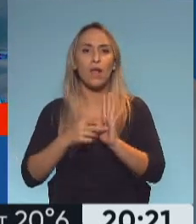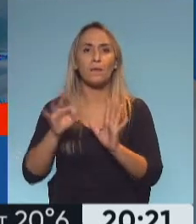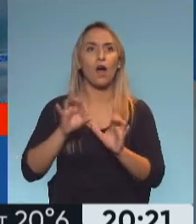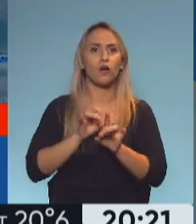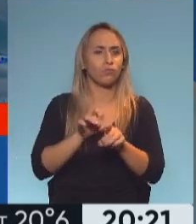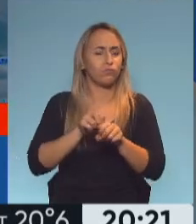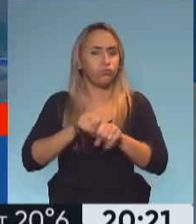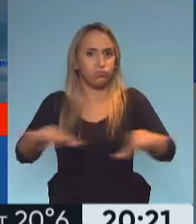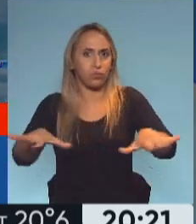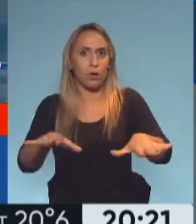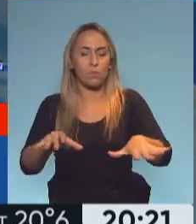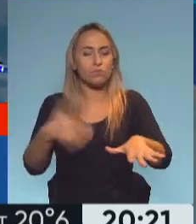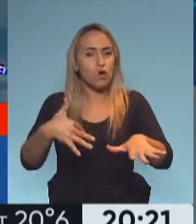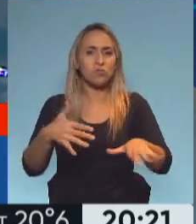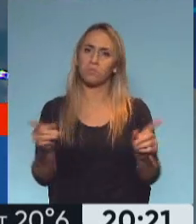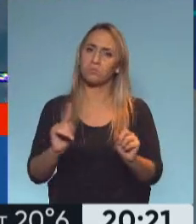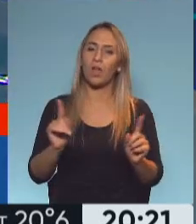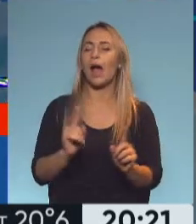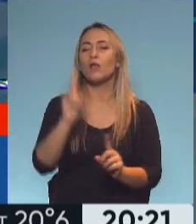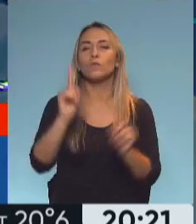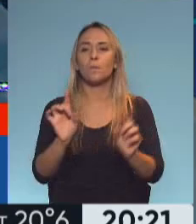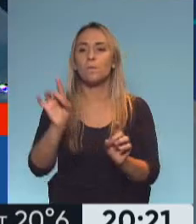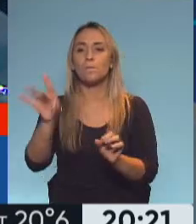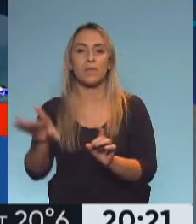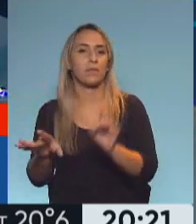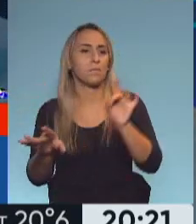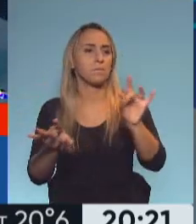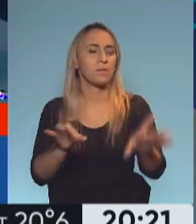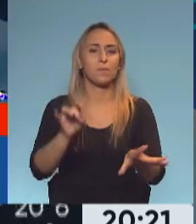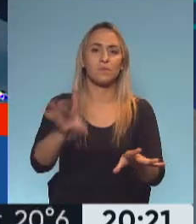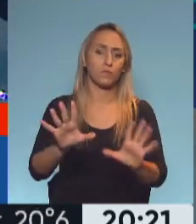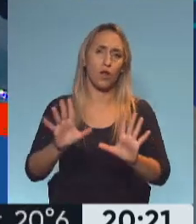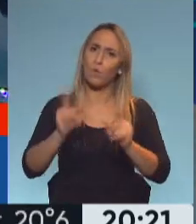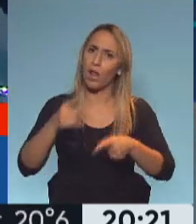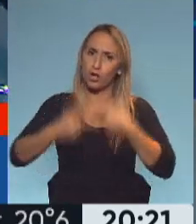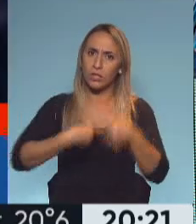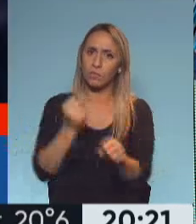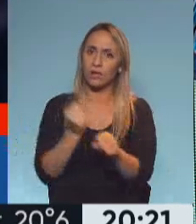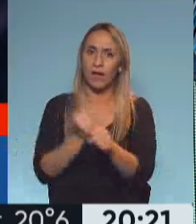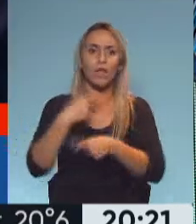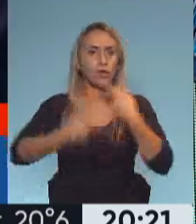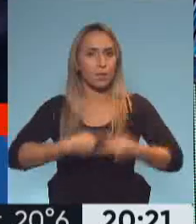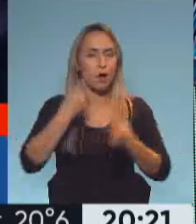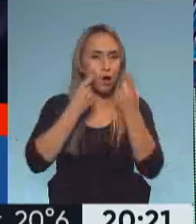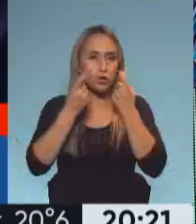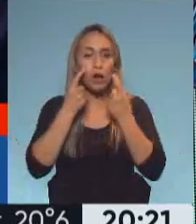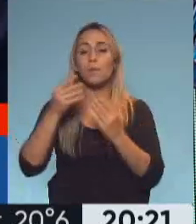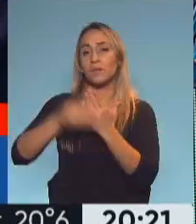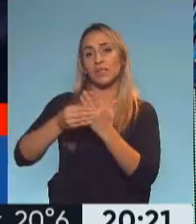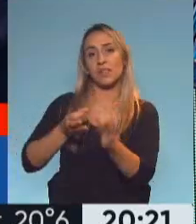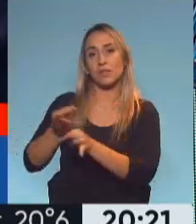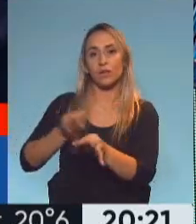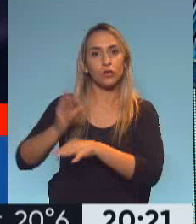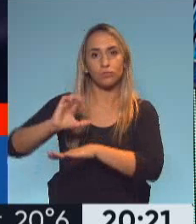masivo, sino pura y exclusivamente algunas cuestiones puntuales. Pero bueno, hay que seguir trabajando, hay que seguir monitoreando. Está nuestra Ministra de Educación